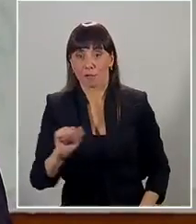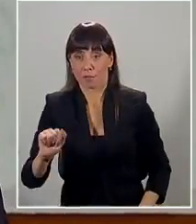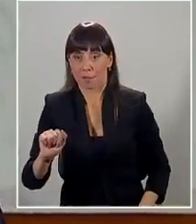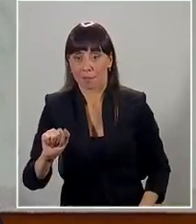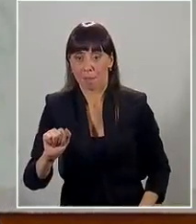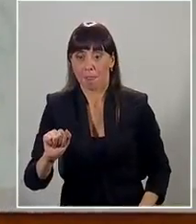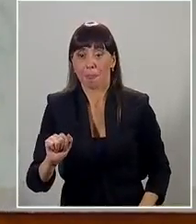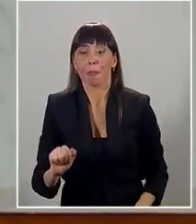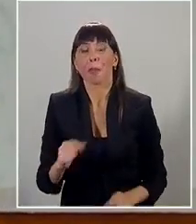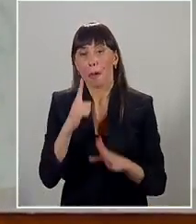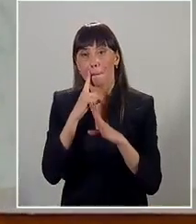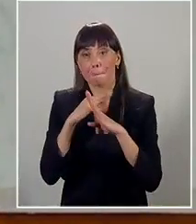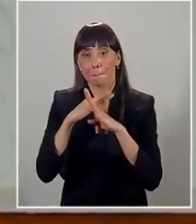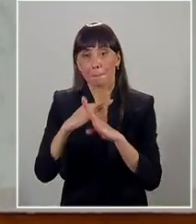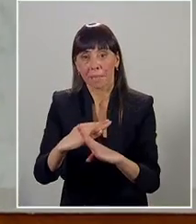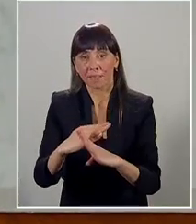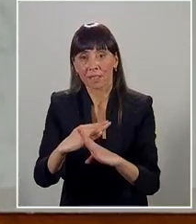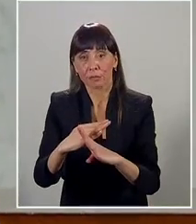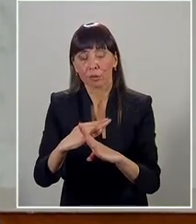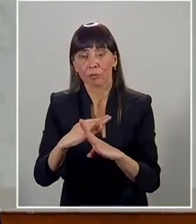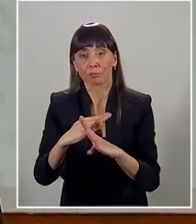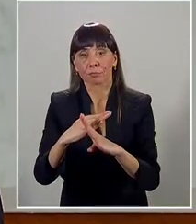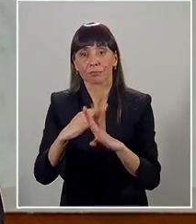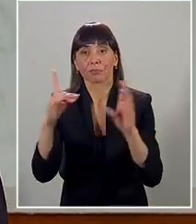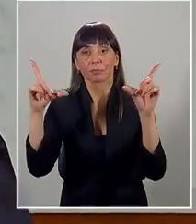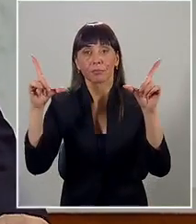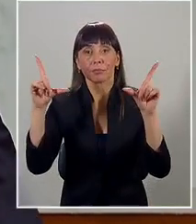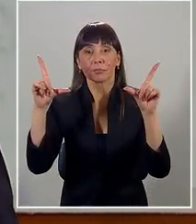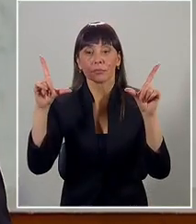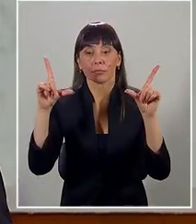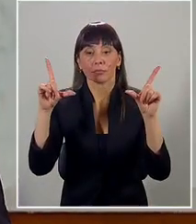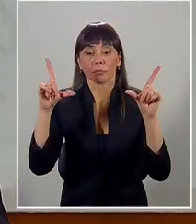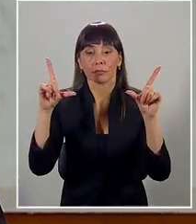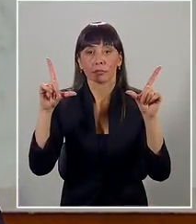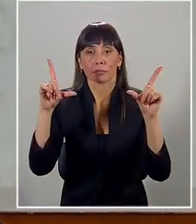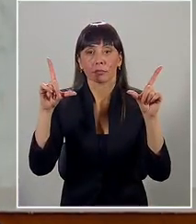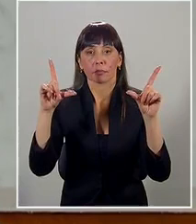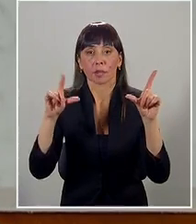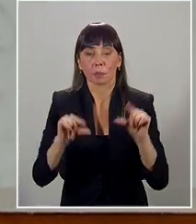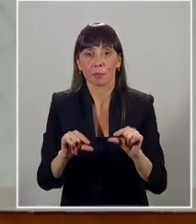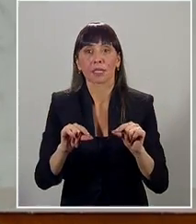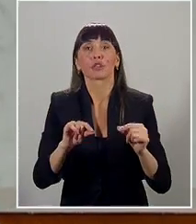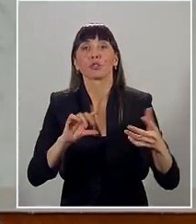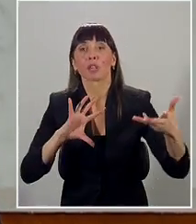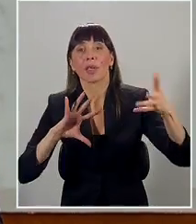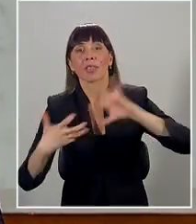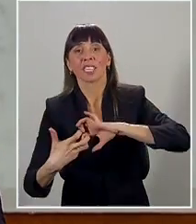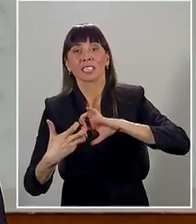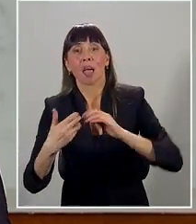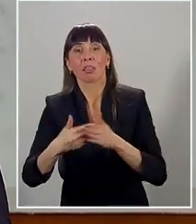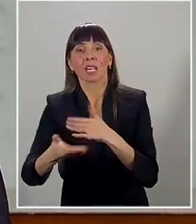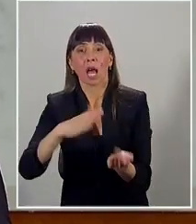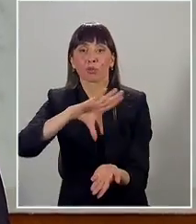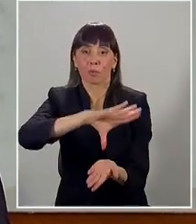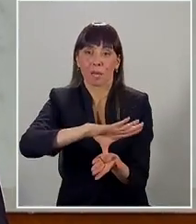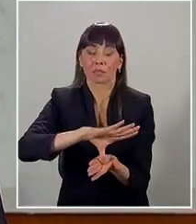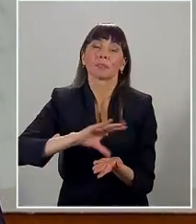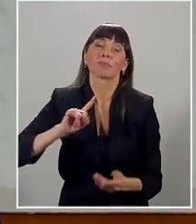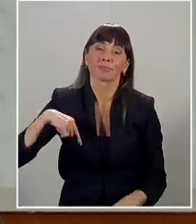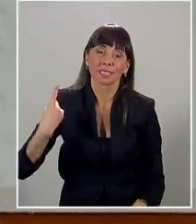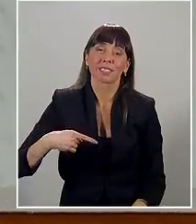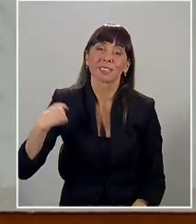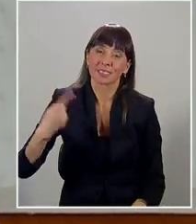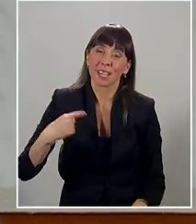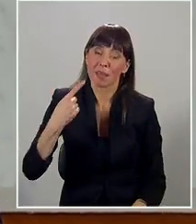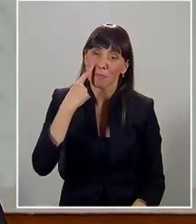Y en el campo de la prevención y mitigación de los desastres naturales tan frecuentes